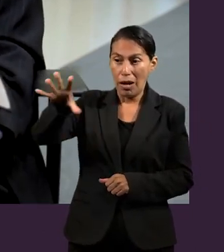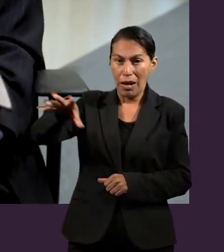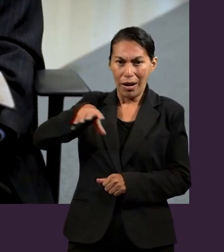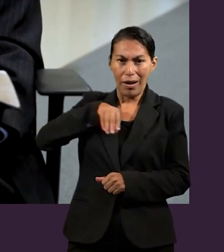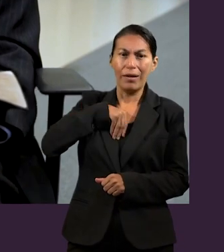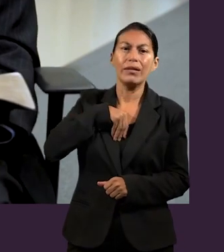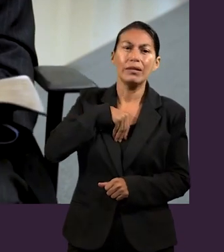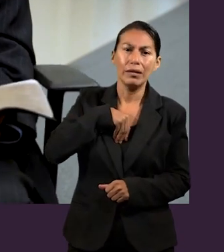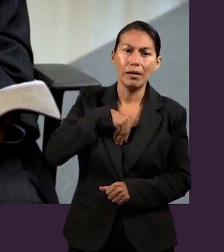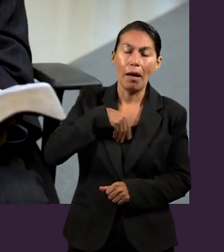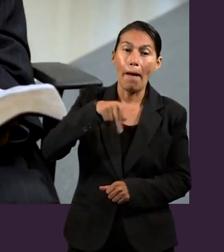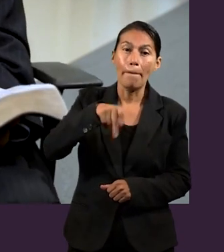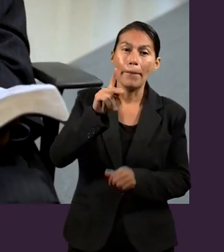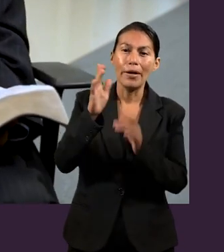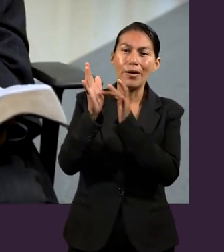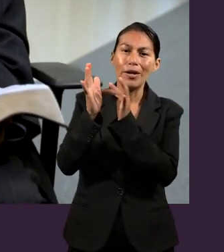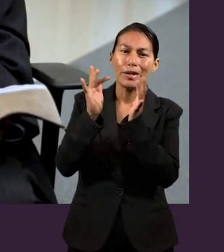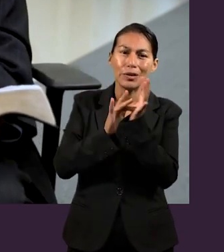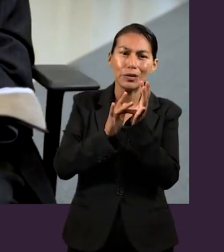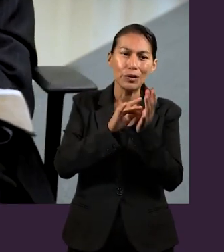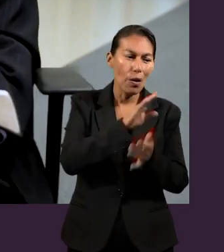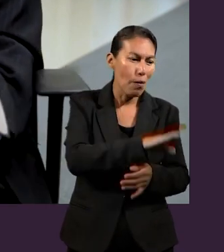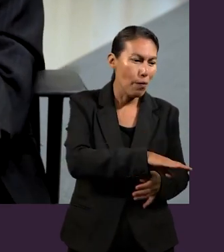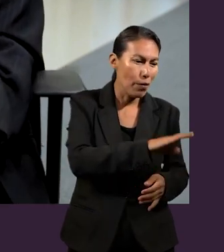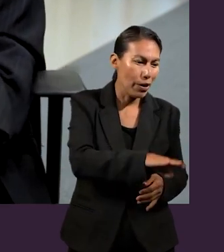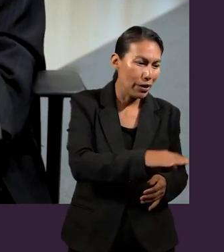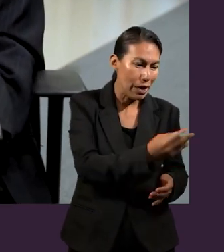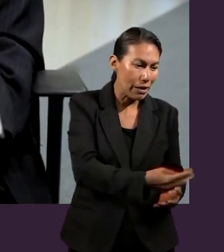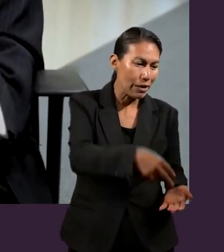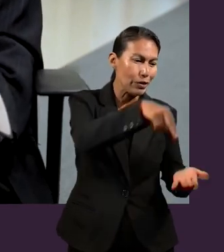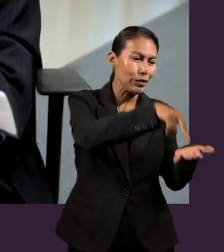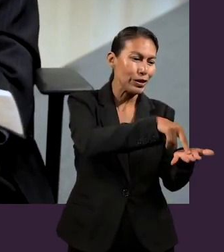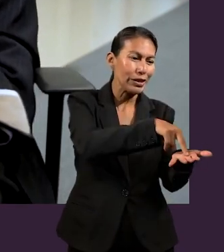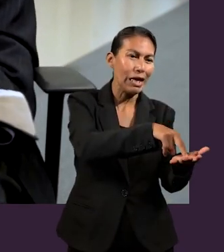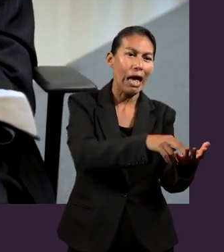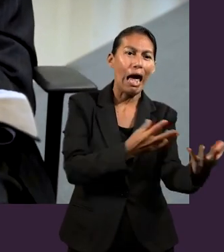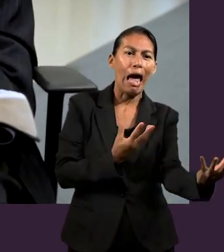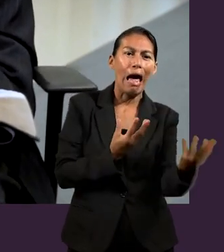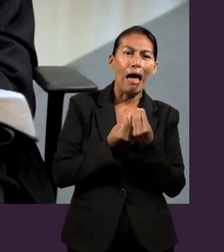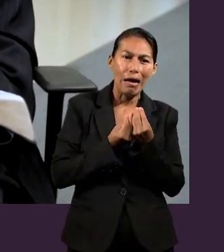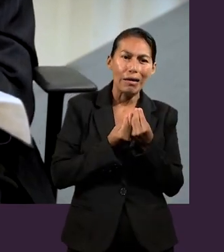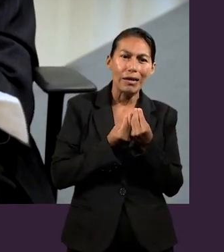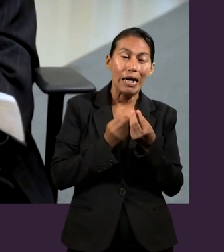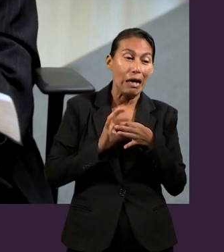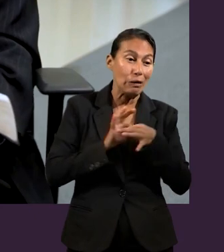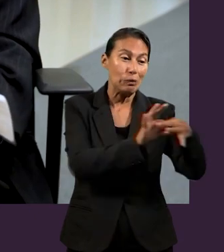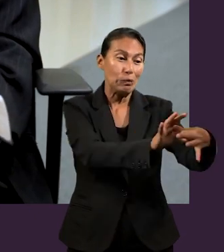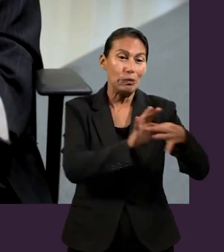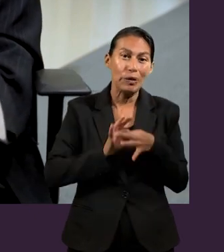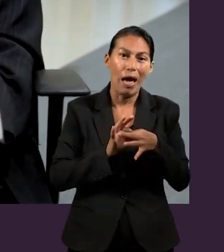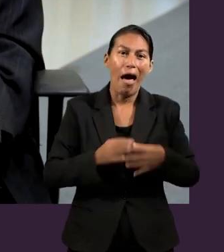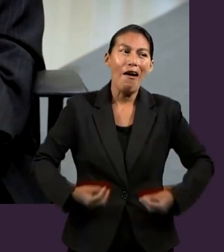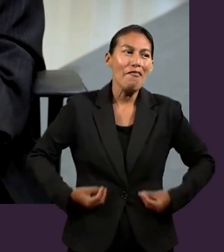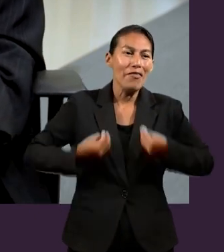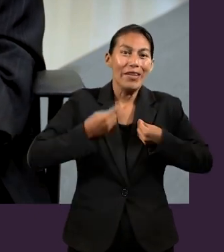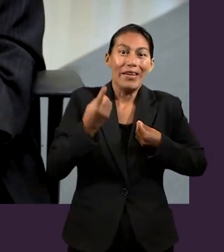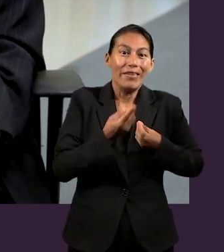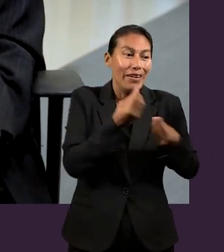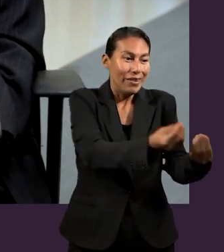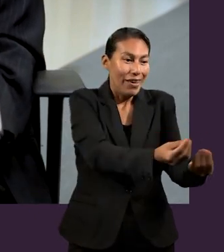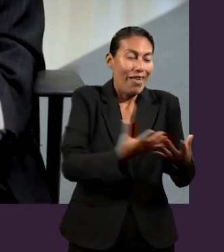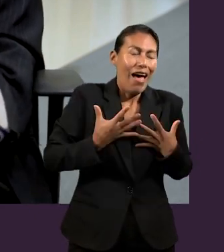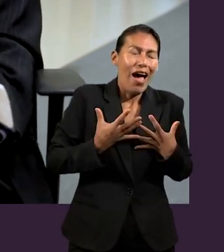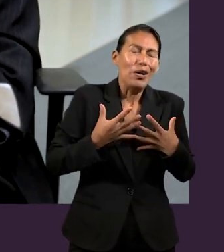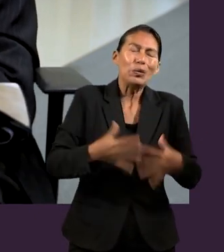mediante su sacrificio, nos resucitó a nosotros. Y ahora tenemos vida eterna en Cristo Jesús.